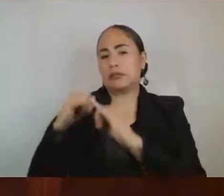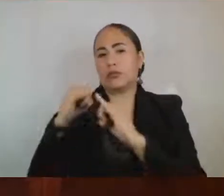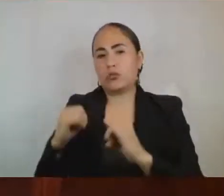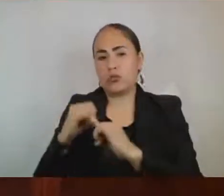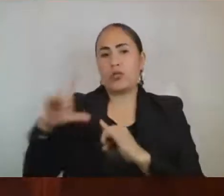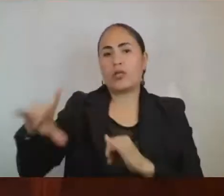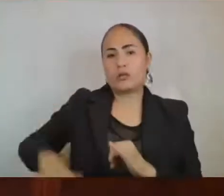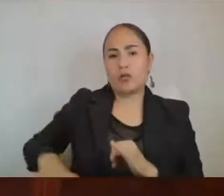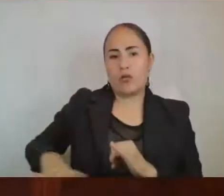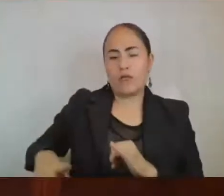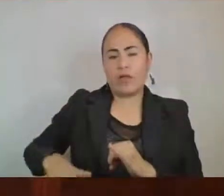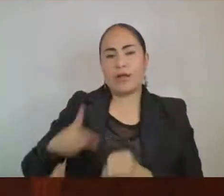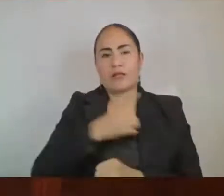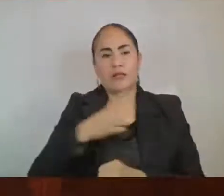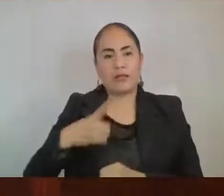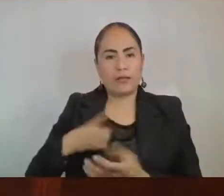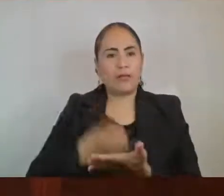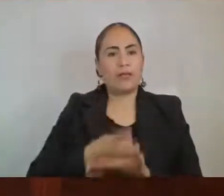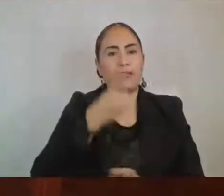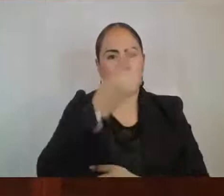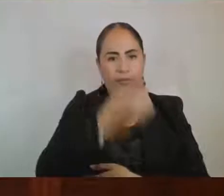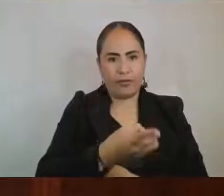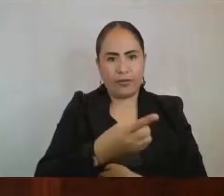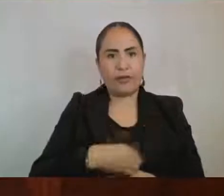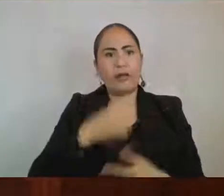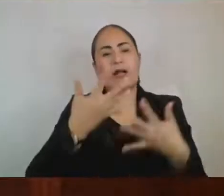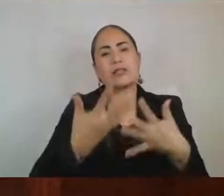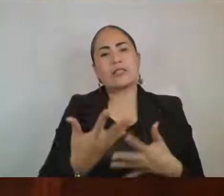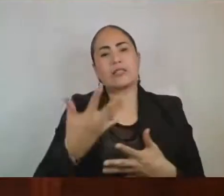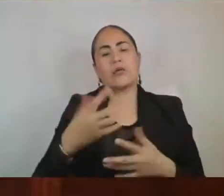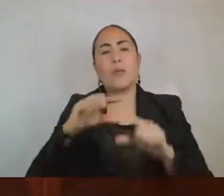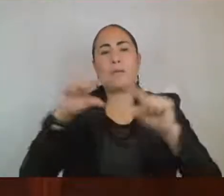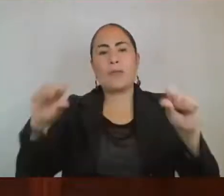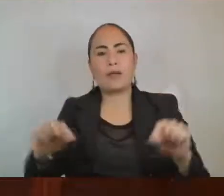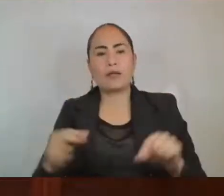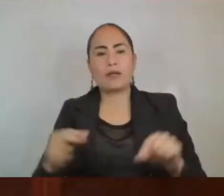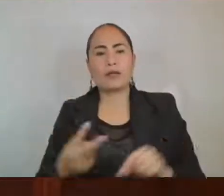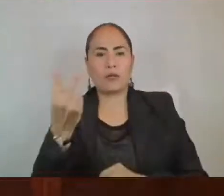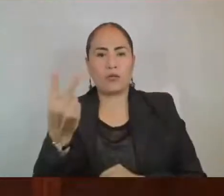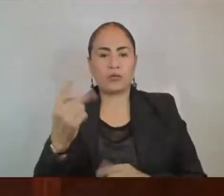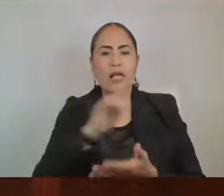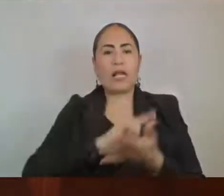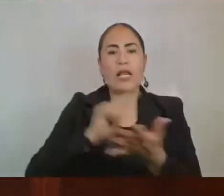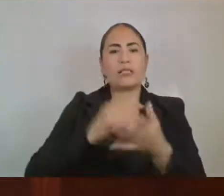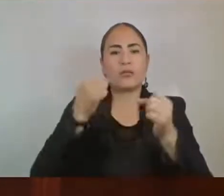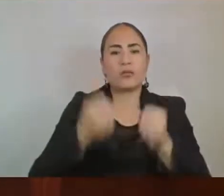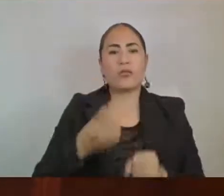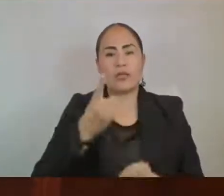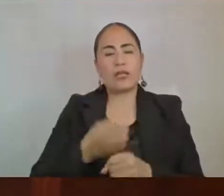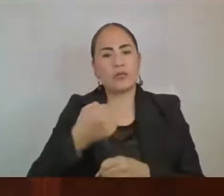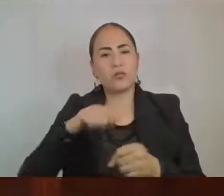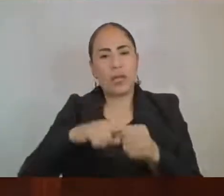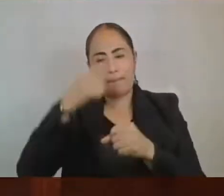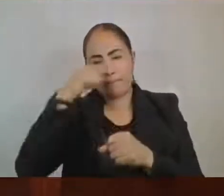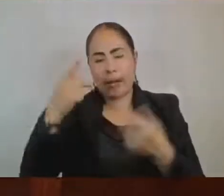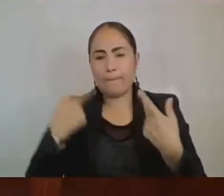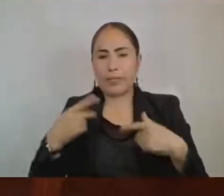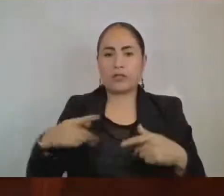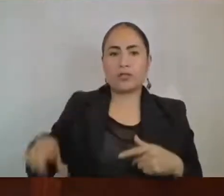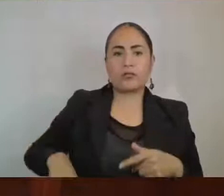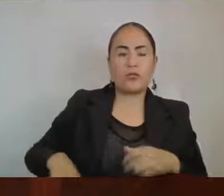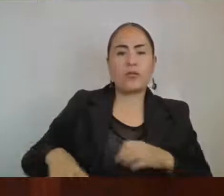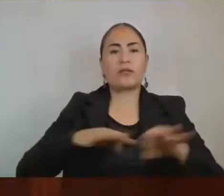artículo 5, fracción 2 de la Ley de Seguridad Social para los servidores públicos del Estado de México